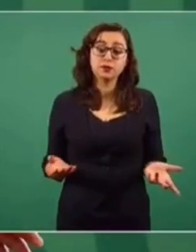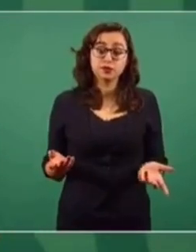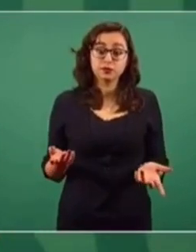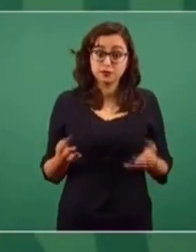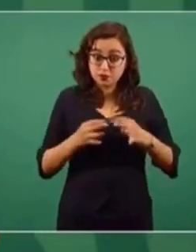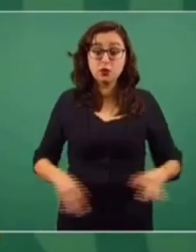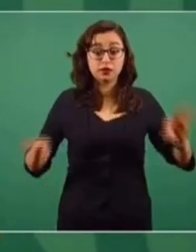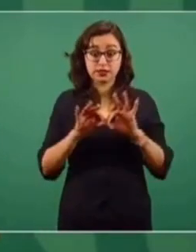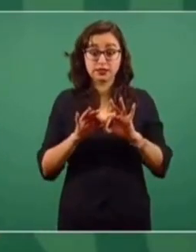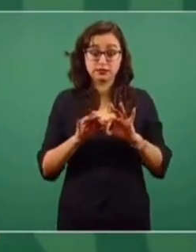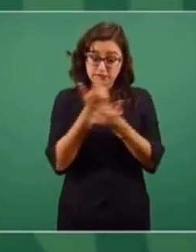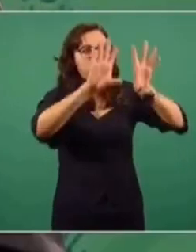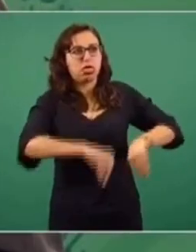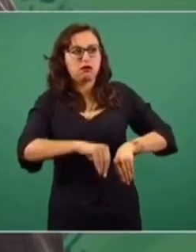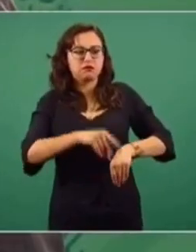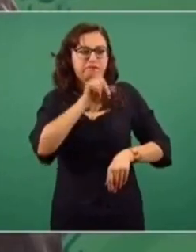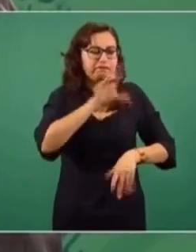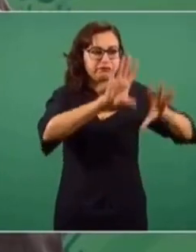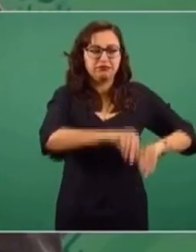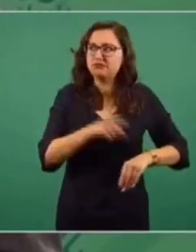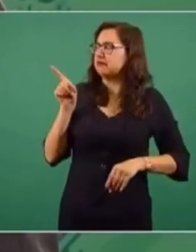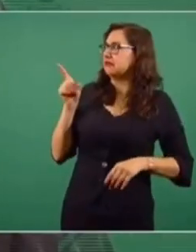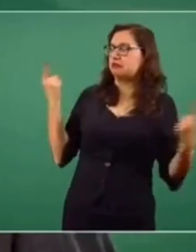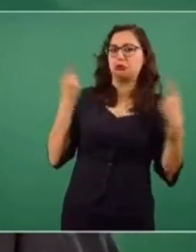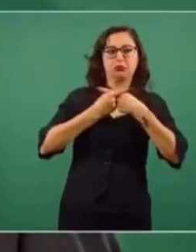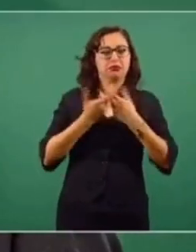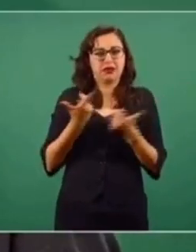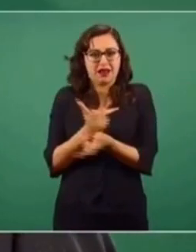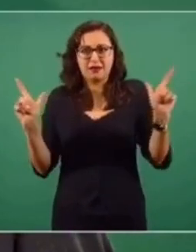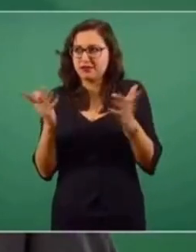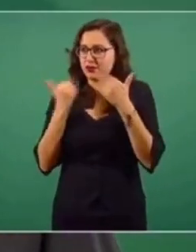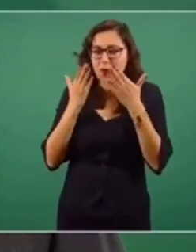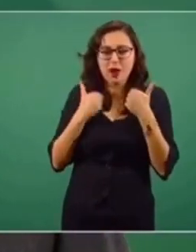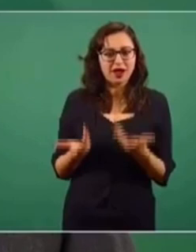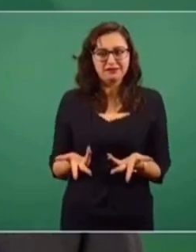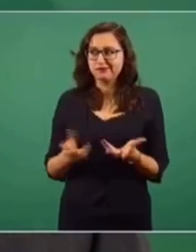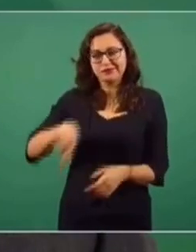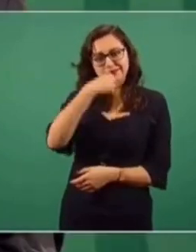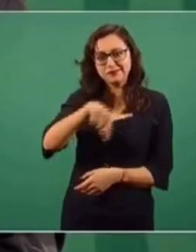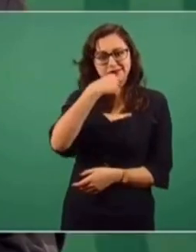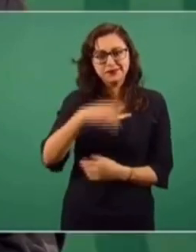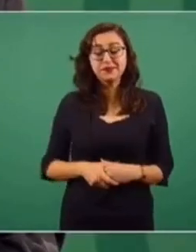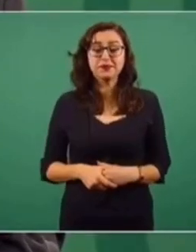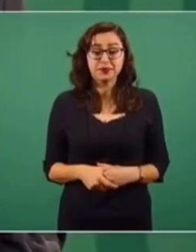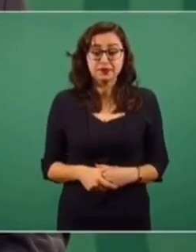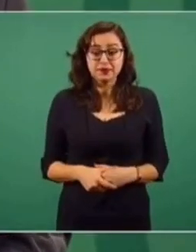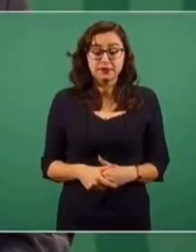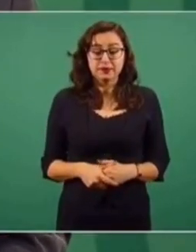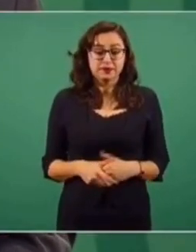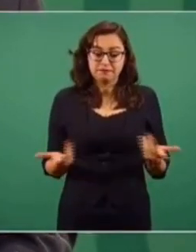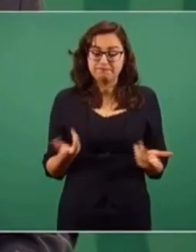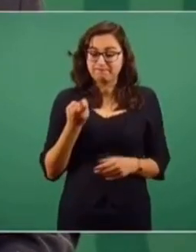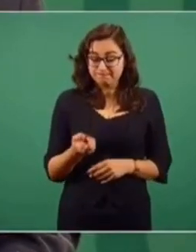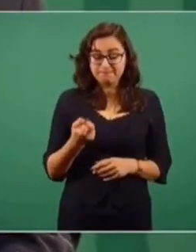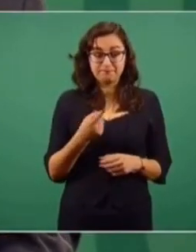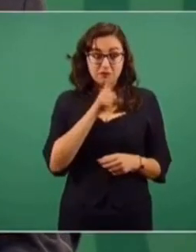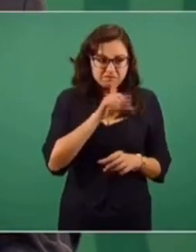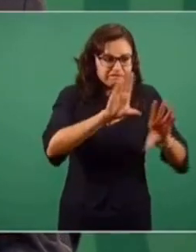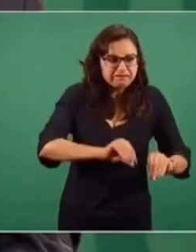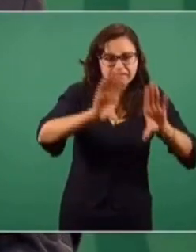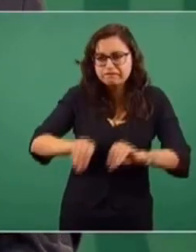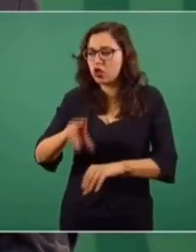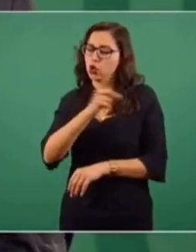la libertad, eso sí es importante, cero censura. Que en las redes hay